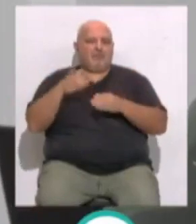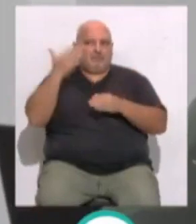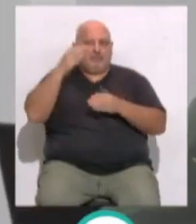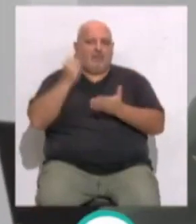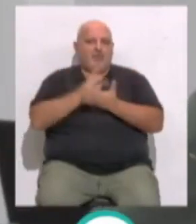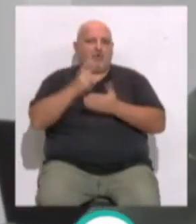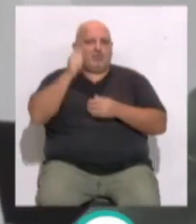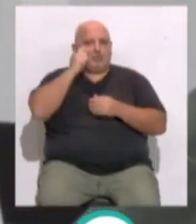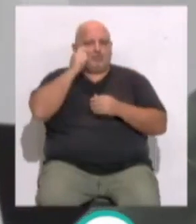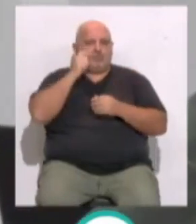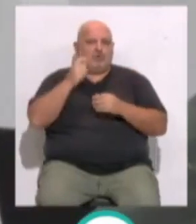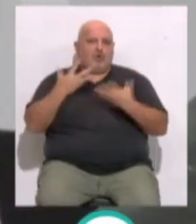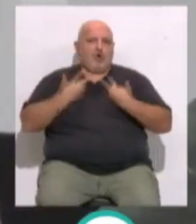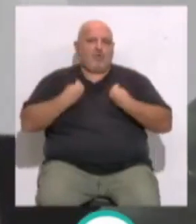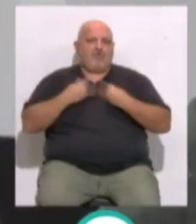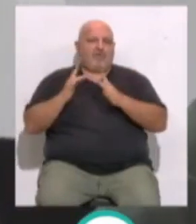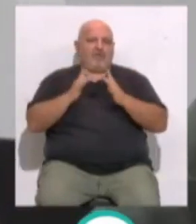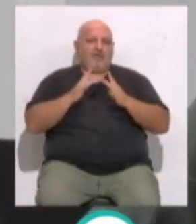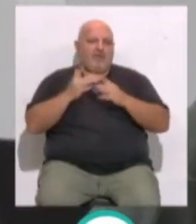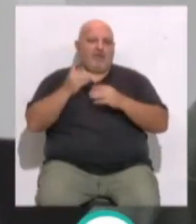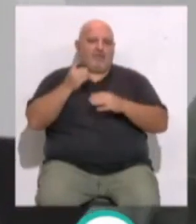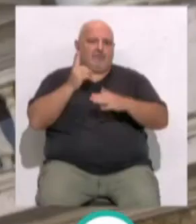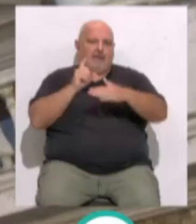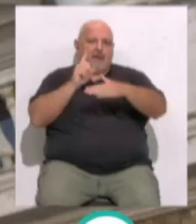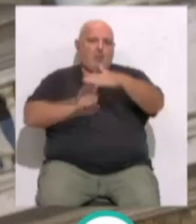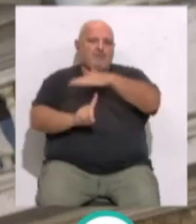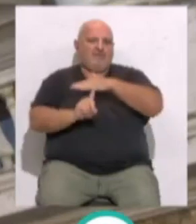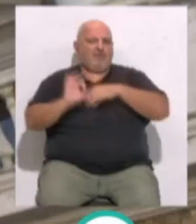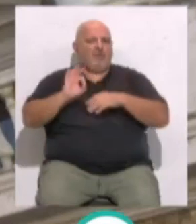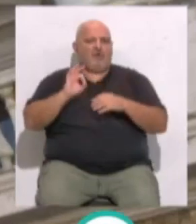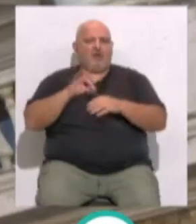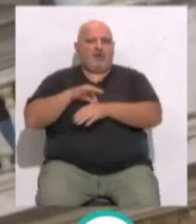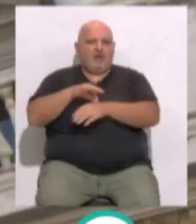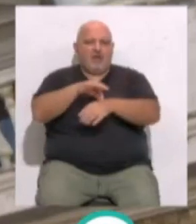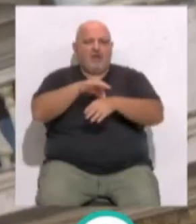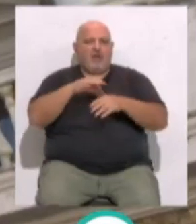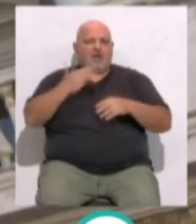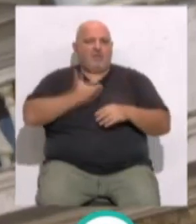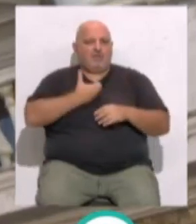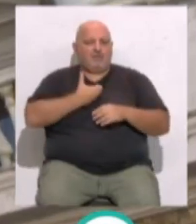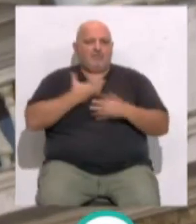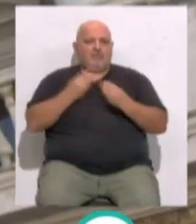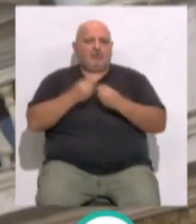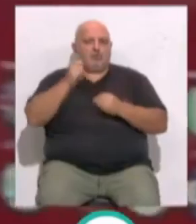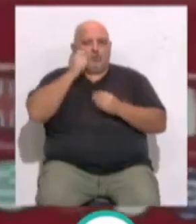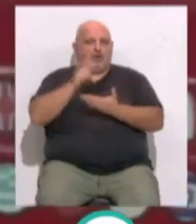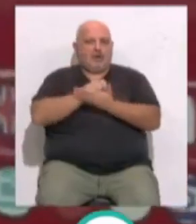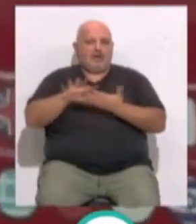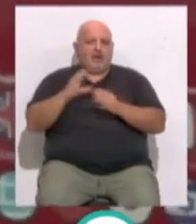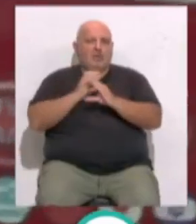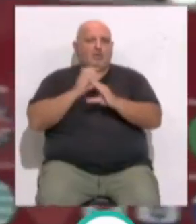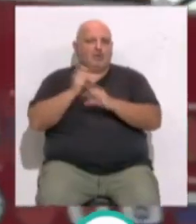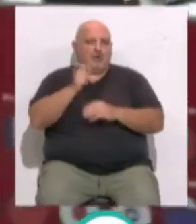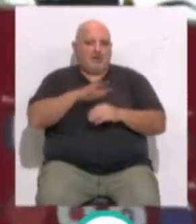apuesta por un turismo de convivencia e inclusivo. Visitas guiadas al interior del Ayuntamiento, tour gratuito en el bus